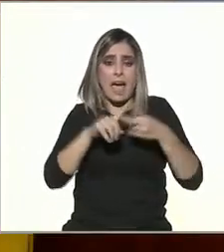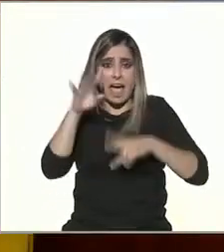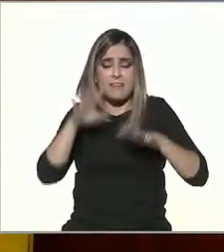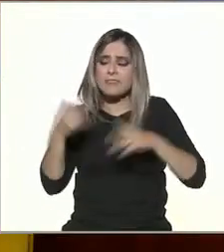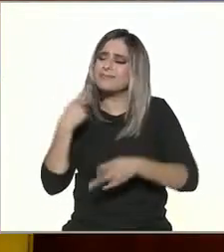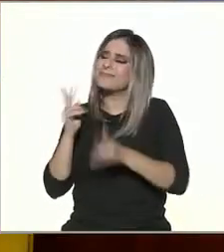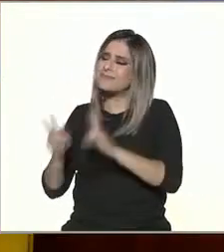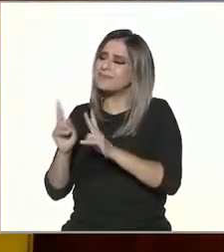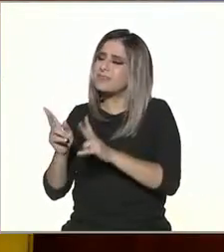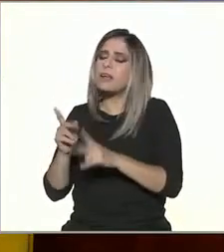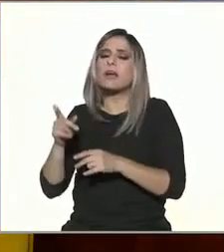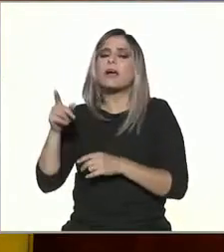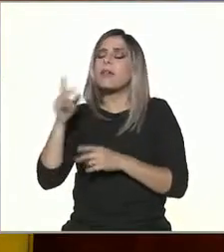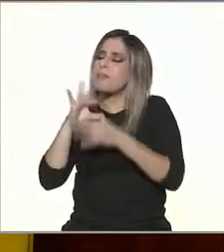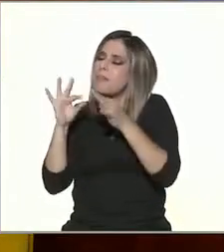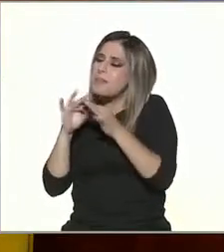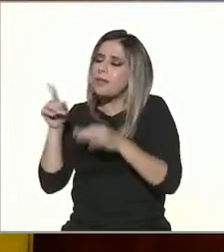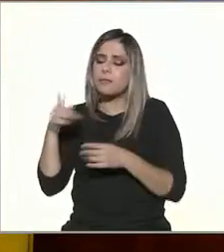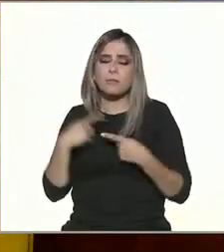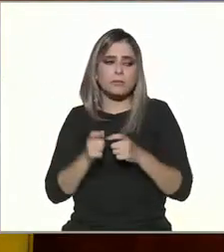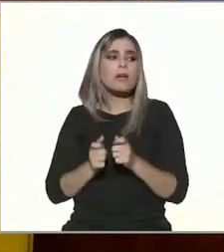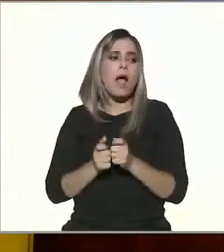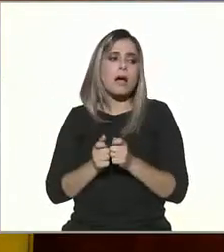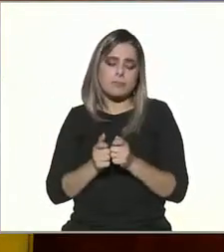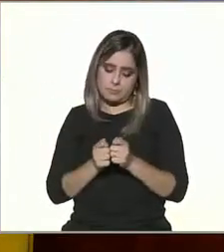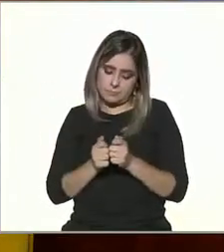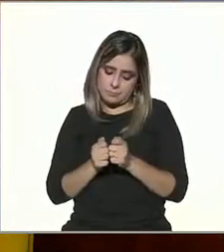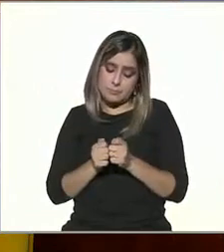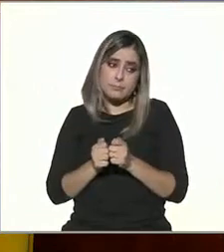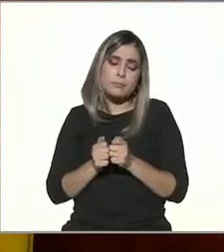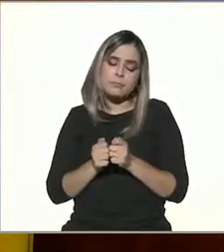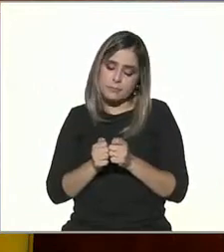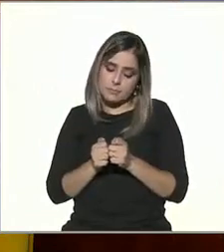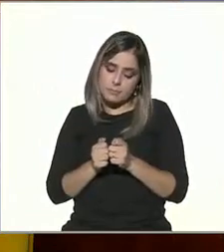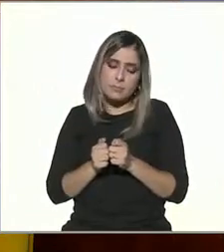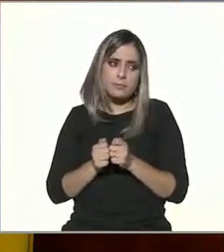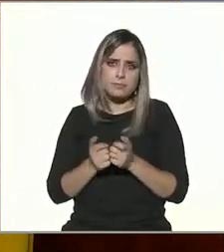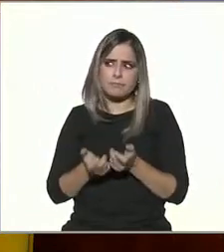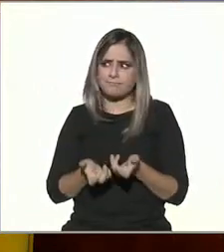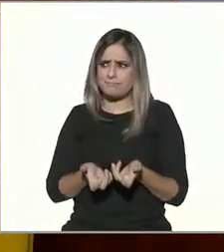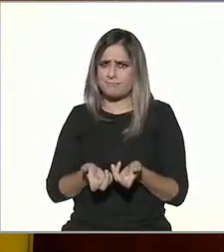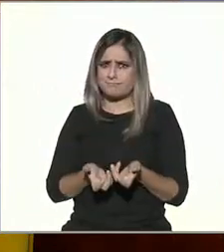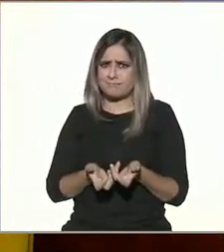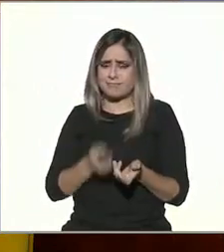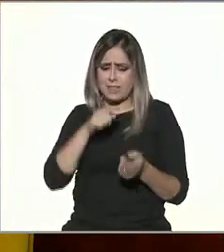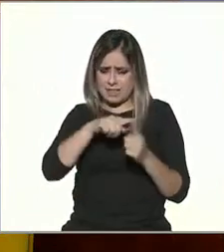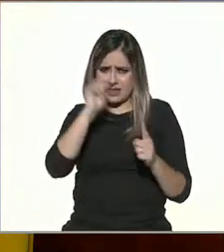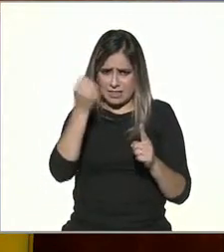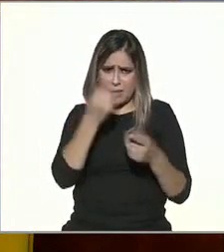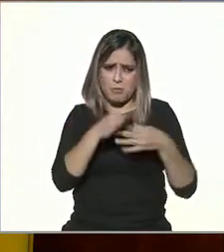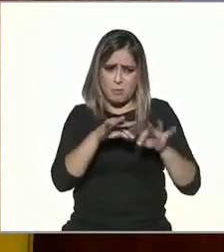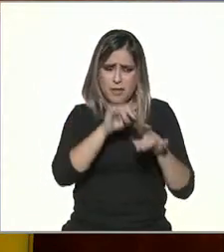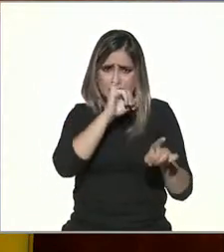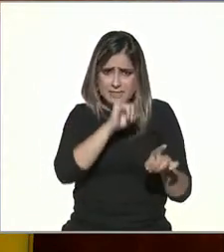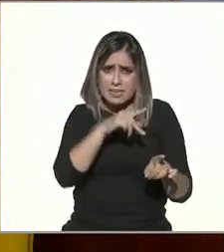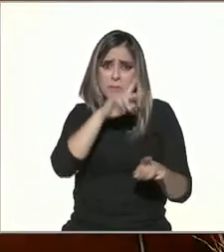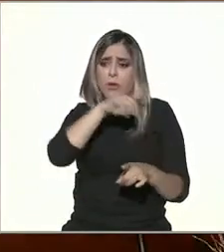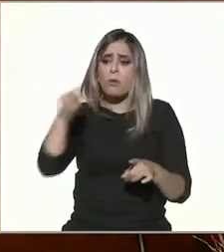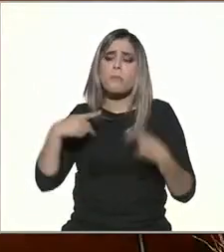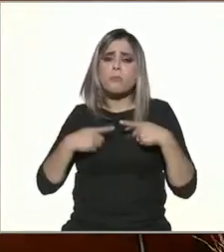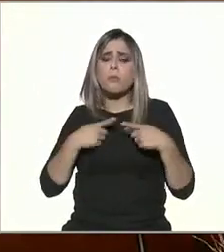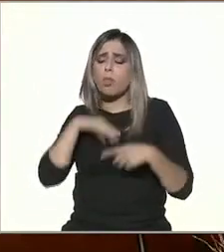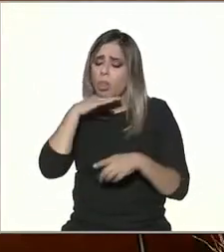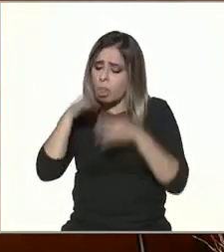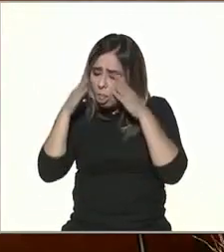contigo y al mismo tiempo estén en el teléfono. No es que no es importante lo tecnológico, pero si seguimos con eso,